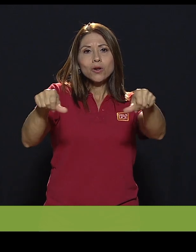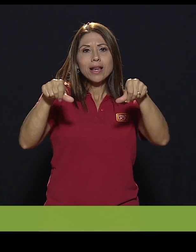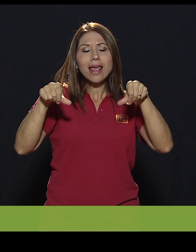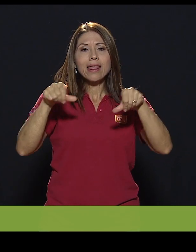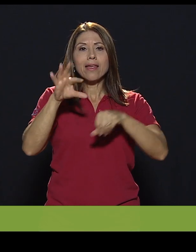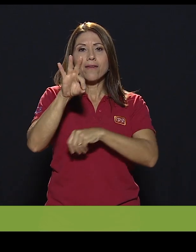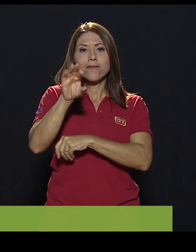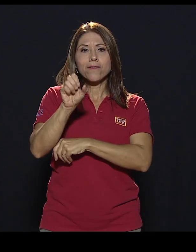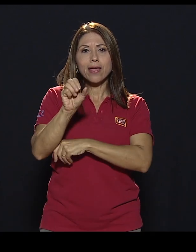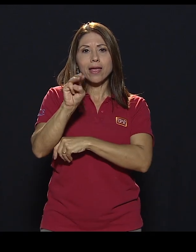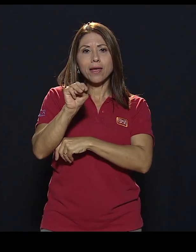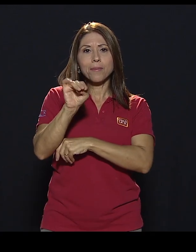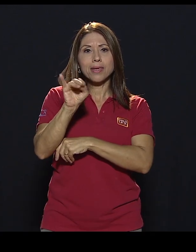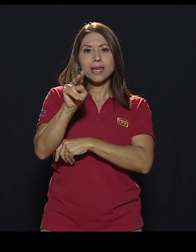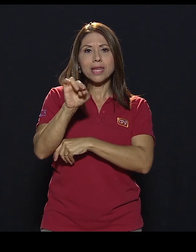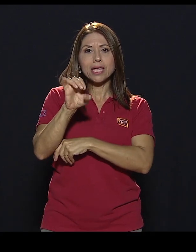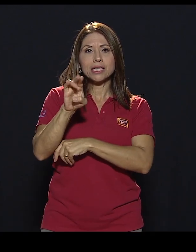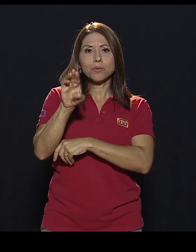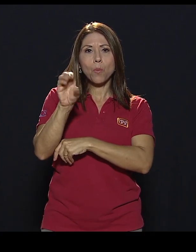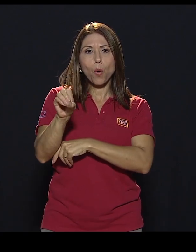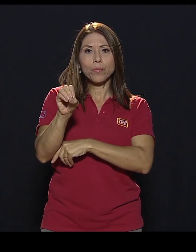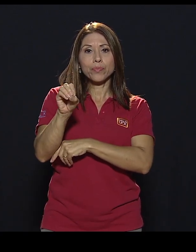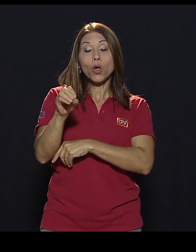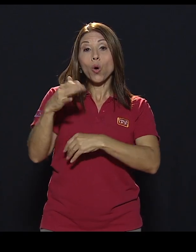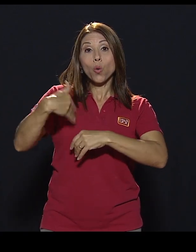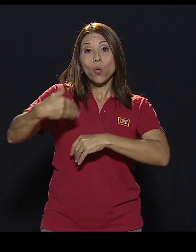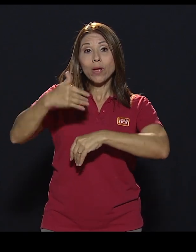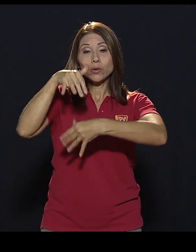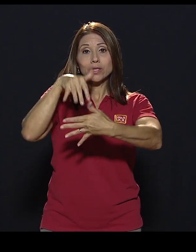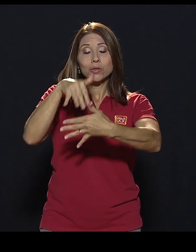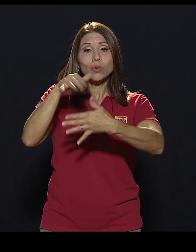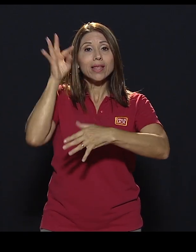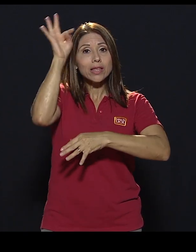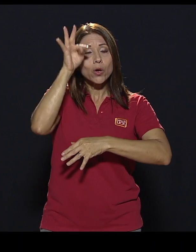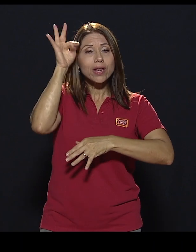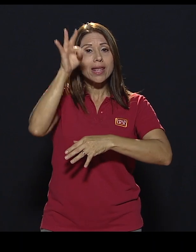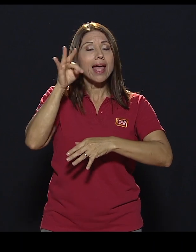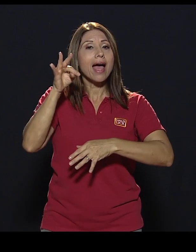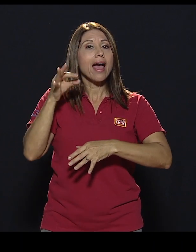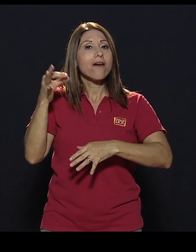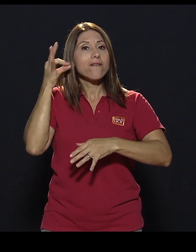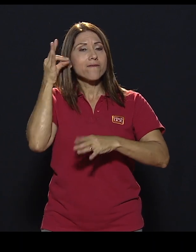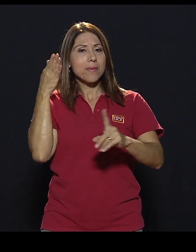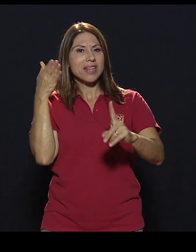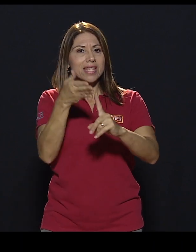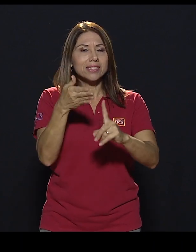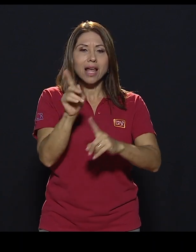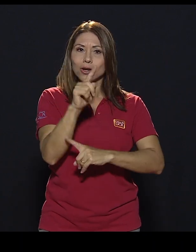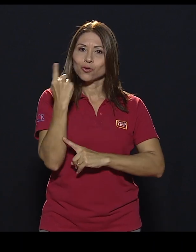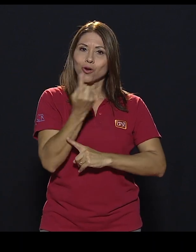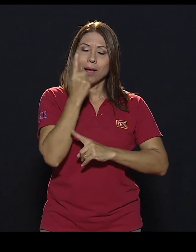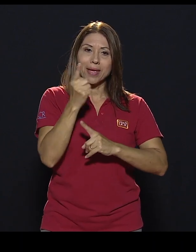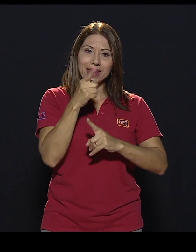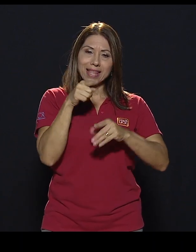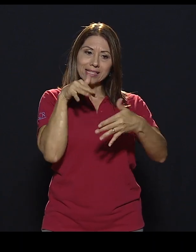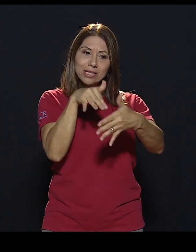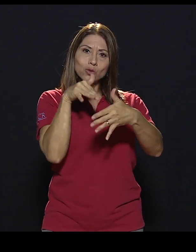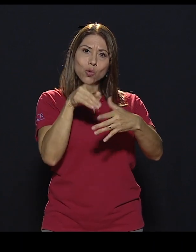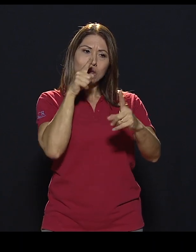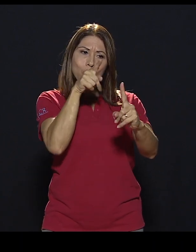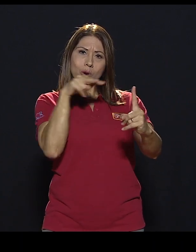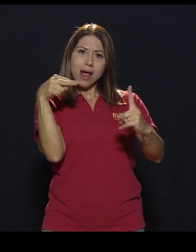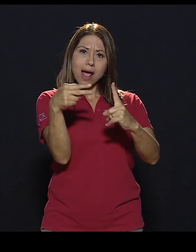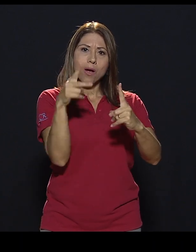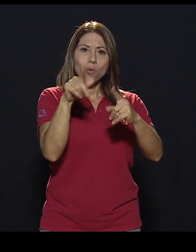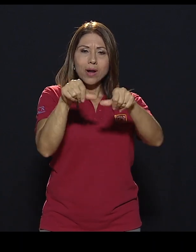Que a la hora de estudiar la teoría feminista, no se estudie un solo camino del feminismo, una sola rama, una sola